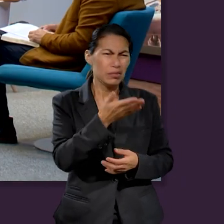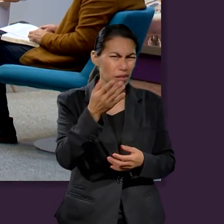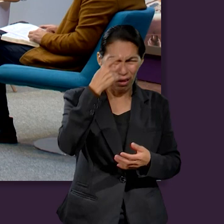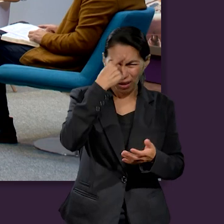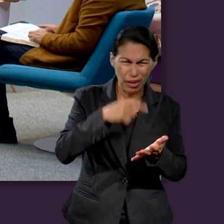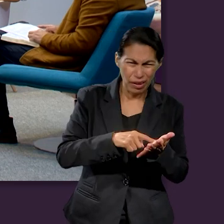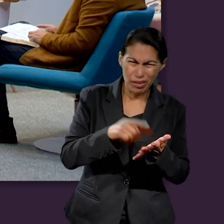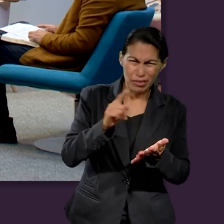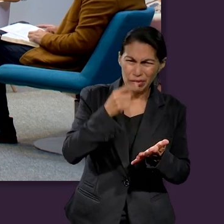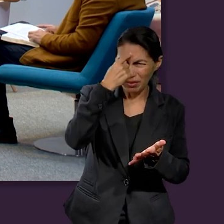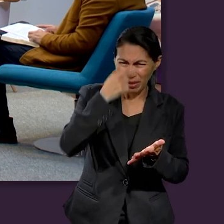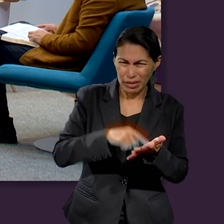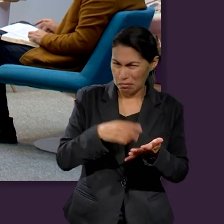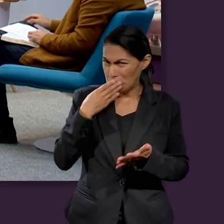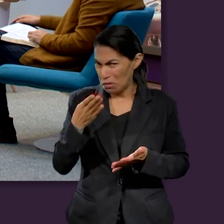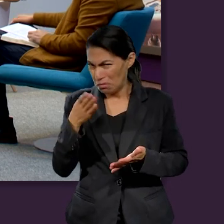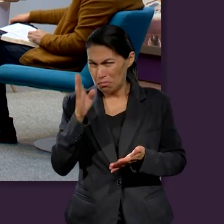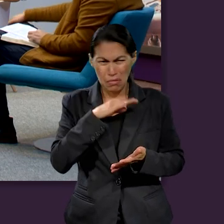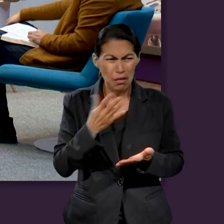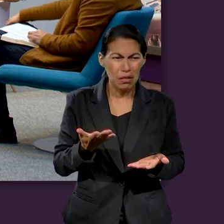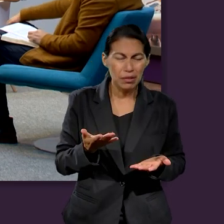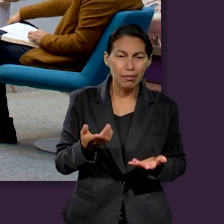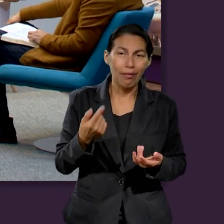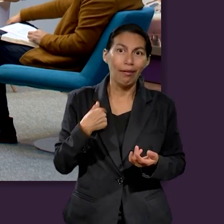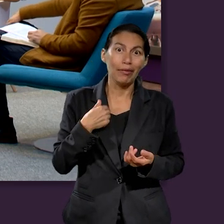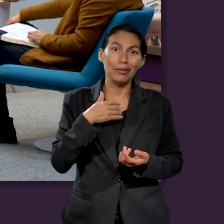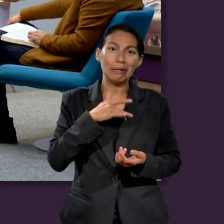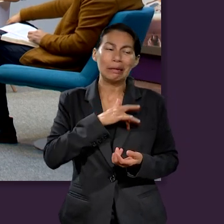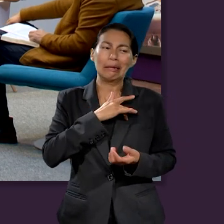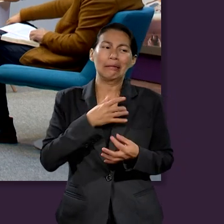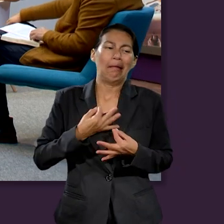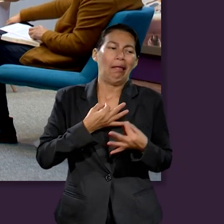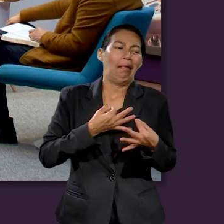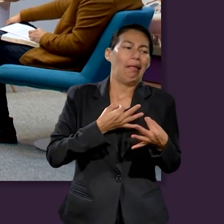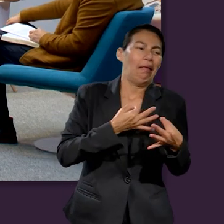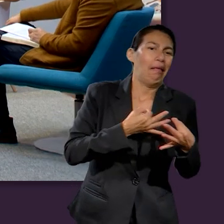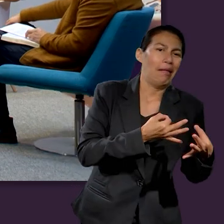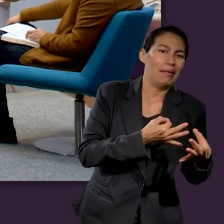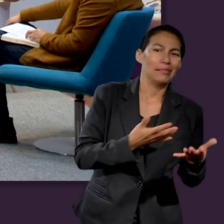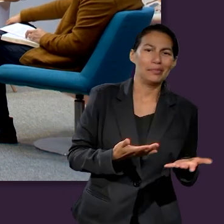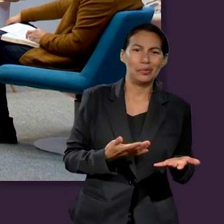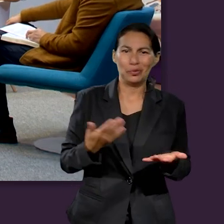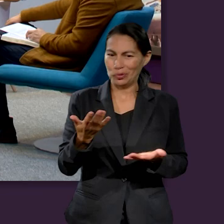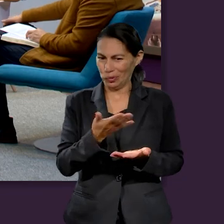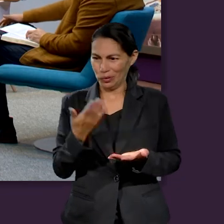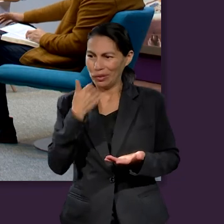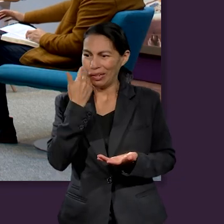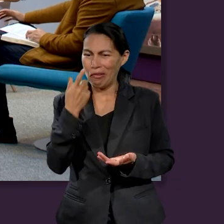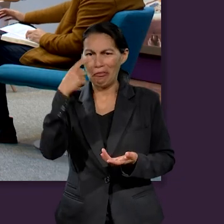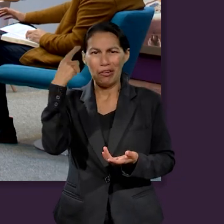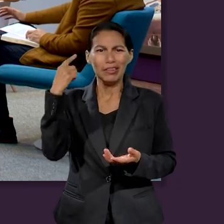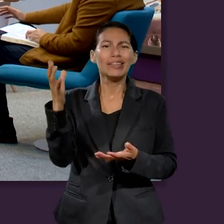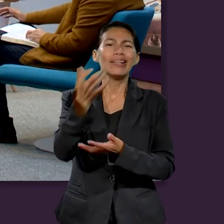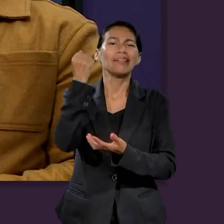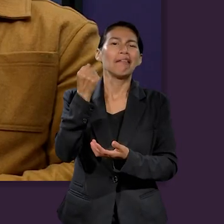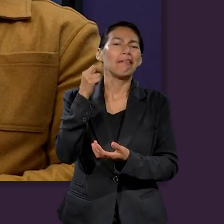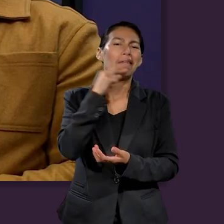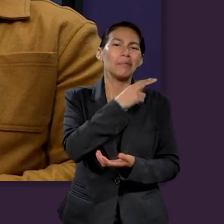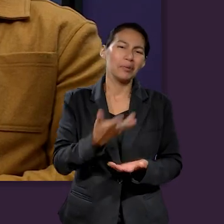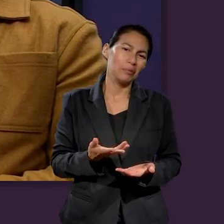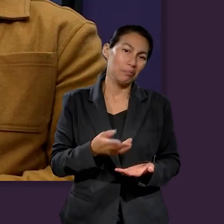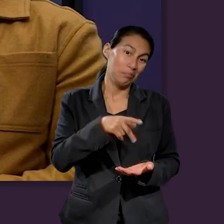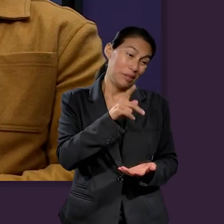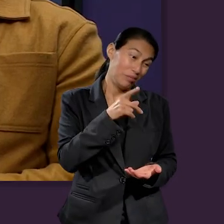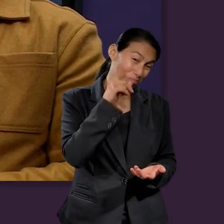estas cosas? Cuando las ven, ¿le creen, no le creen o piensan que está bien o está mal o qué piensan? Yo siento que es tentador, la verdad,